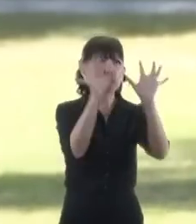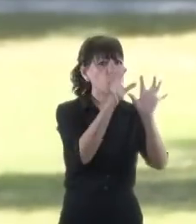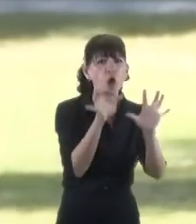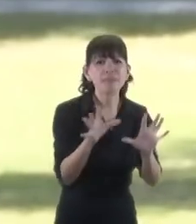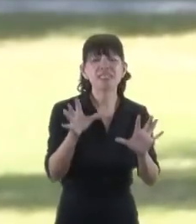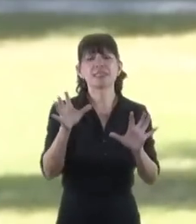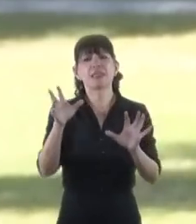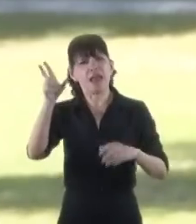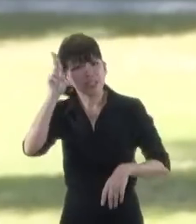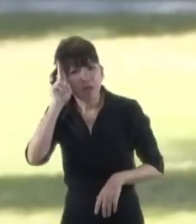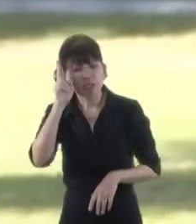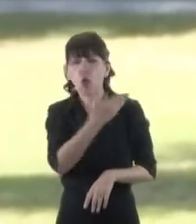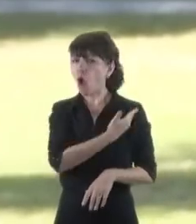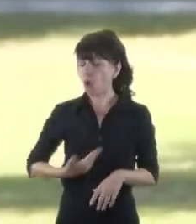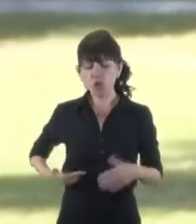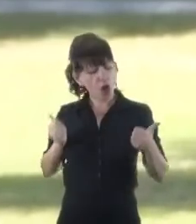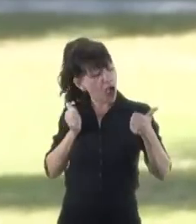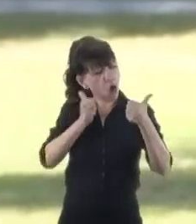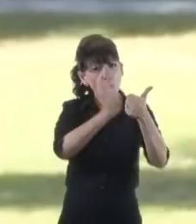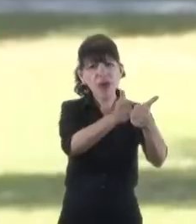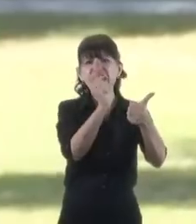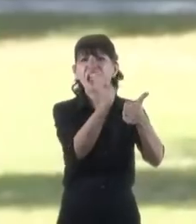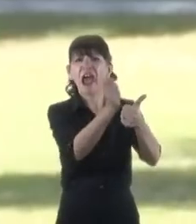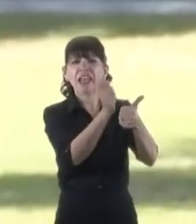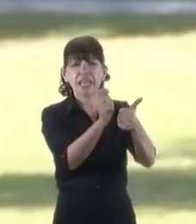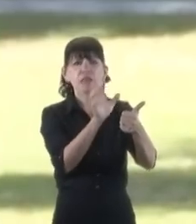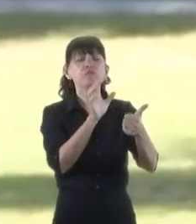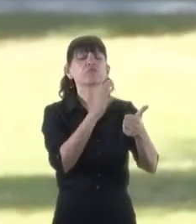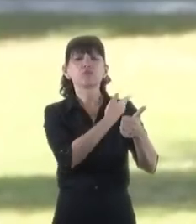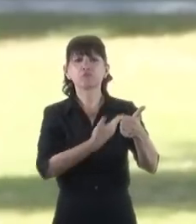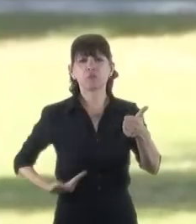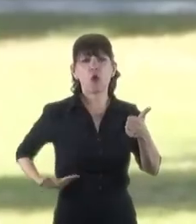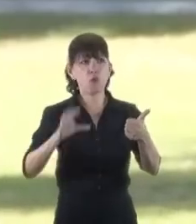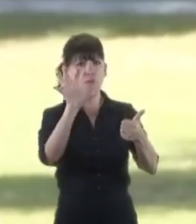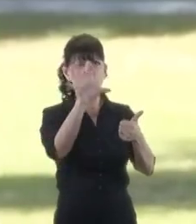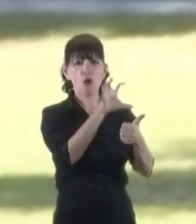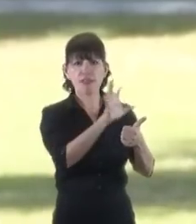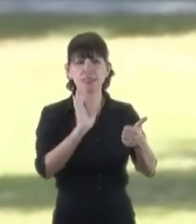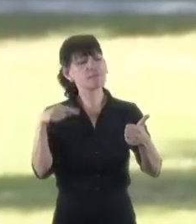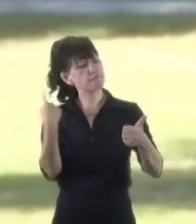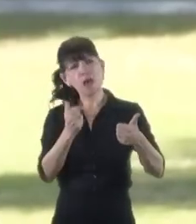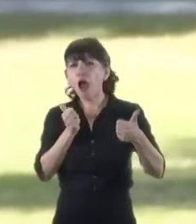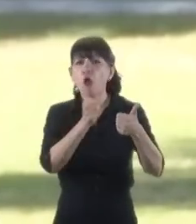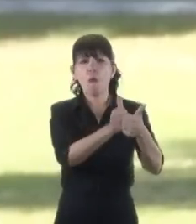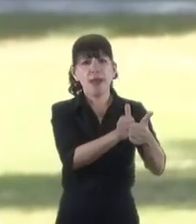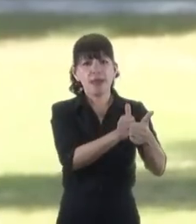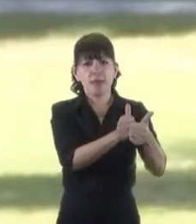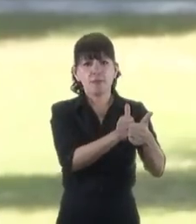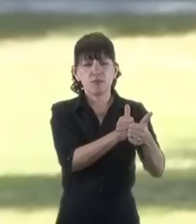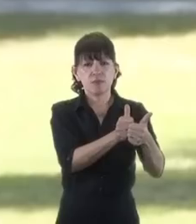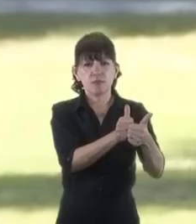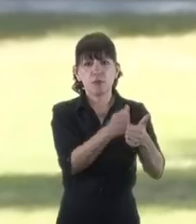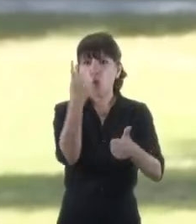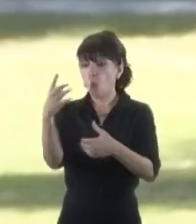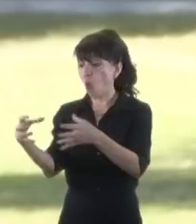vamos a acompañar las decisiones que tomen los gobiernos provinciales ante estos hechos. Un sector de la